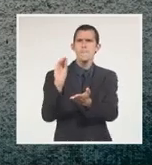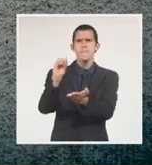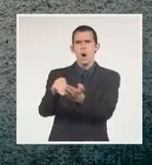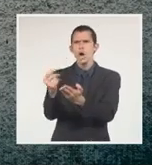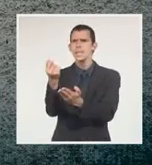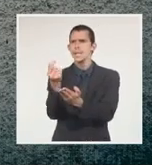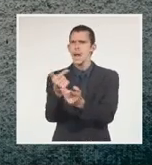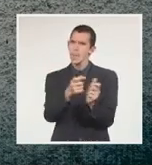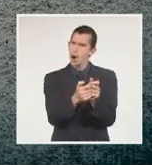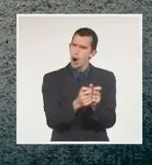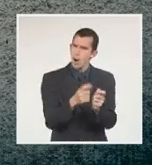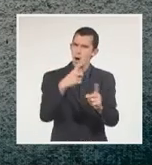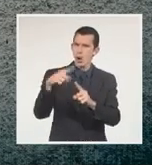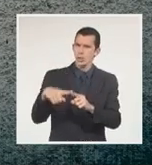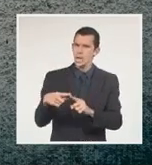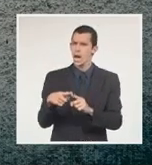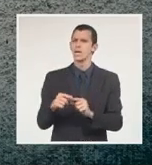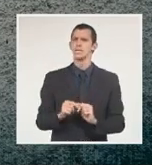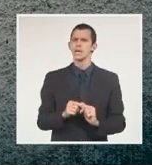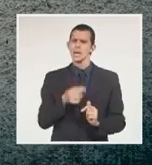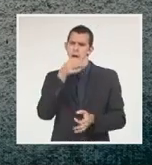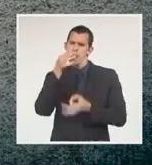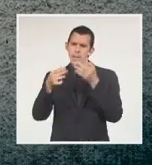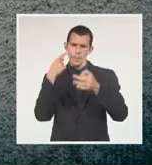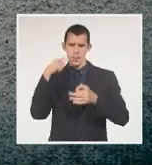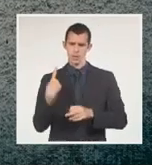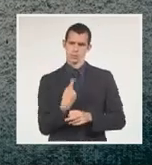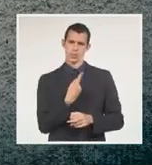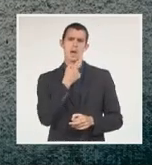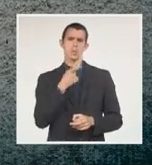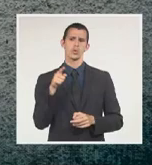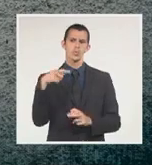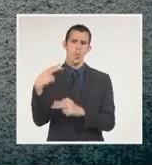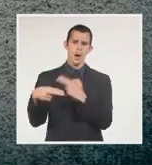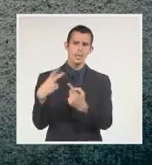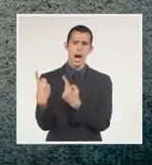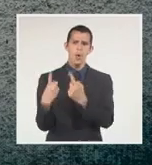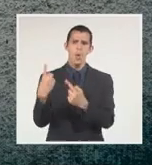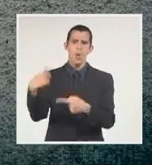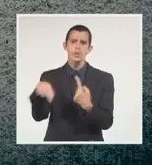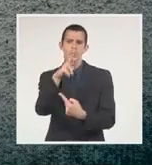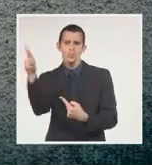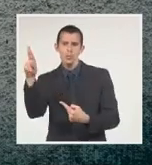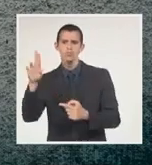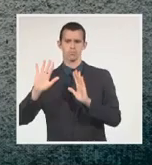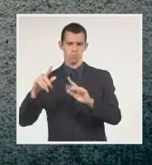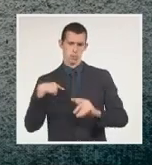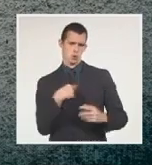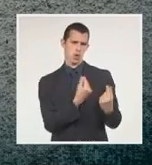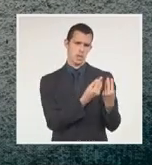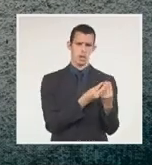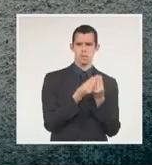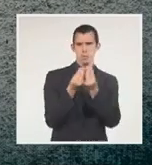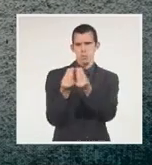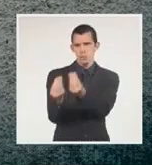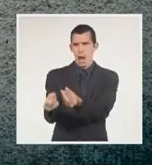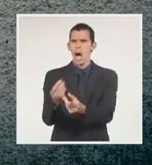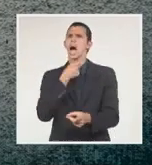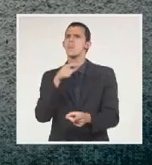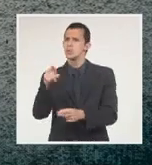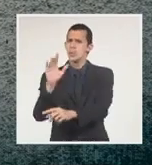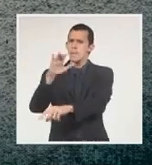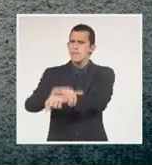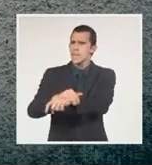promoviéndole que hay financiación, que en caso de caer en la lucha, de ser detenido,